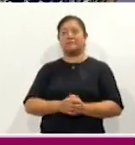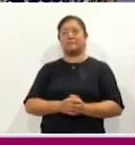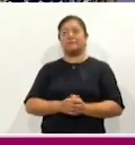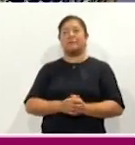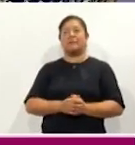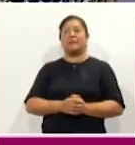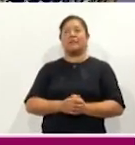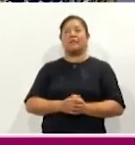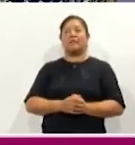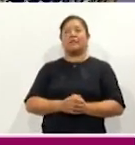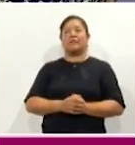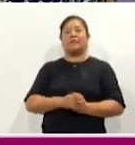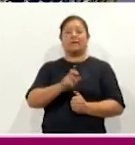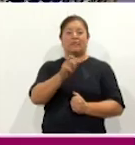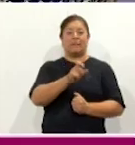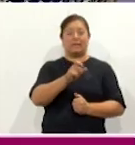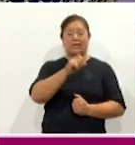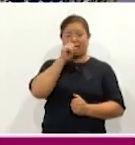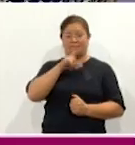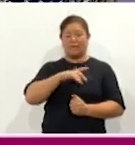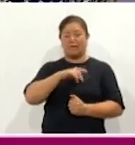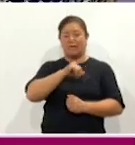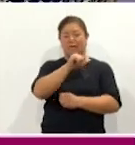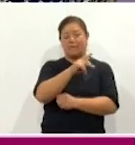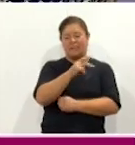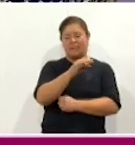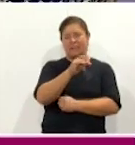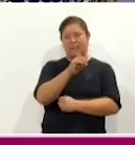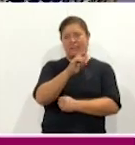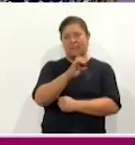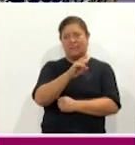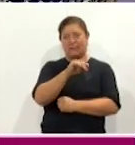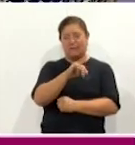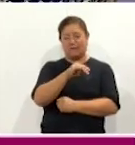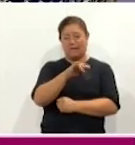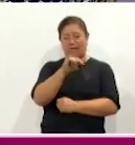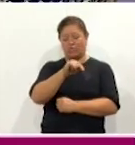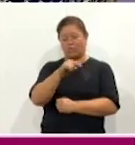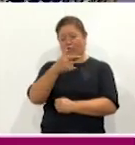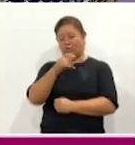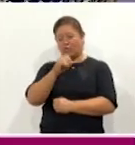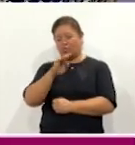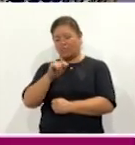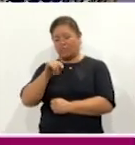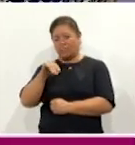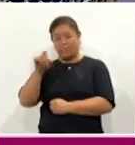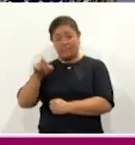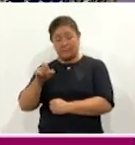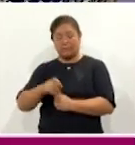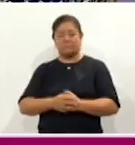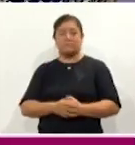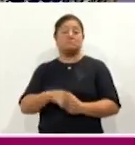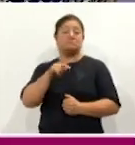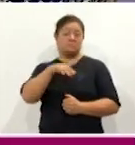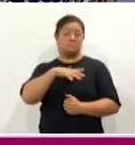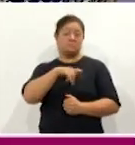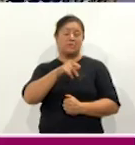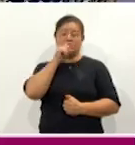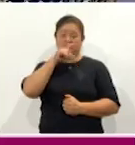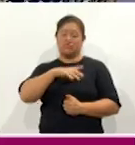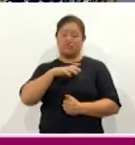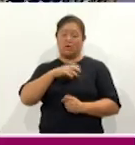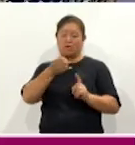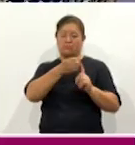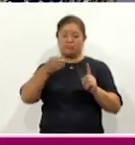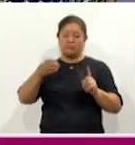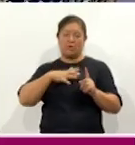que es del de la plataforma Aprende INEA que es aprendinea.inea.go.mx y que ahí nos pueden localizar. Además también contamos con una dirección general